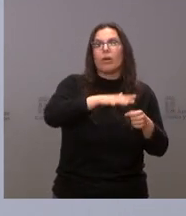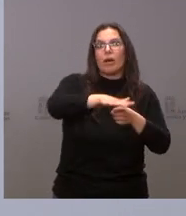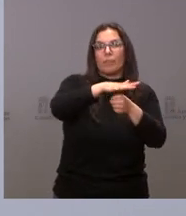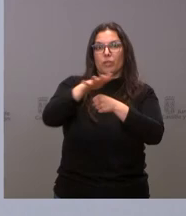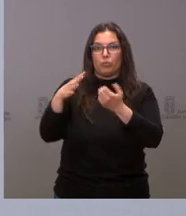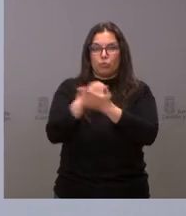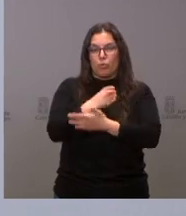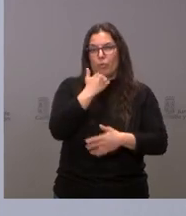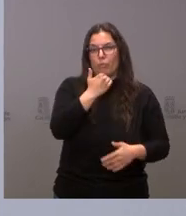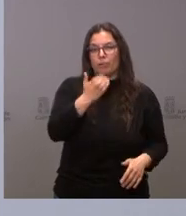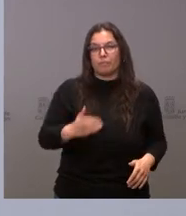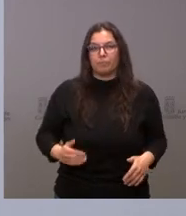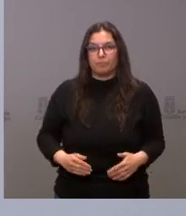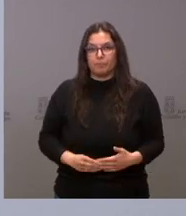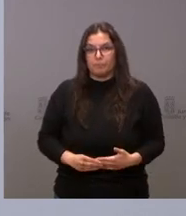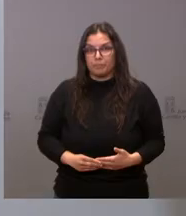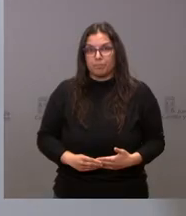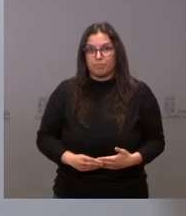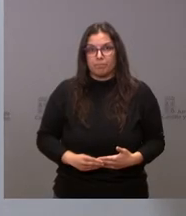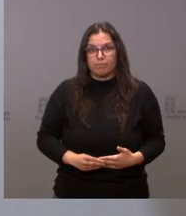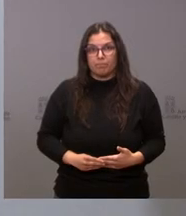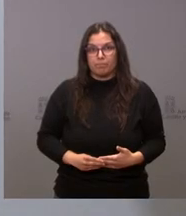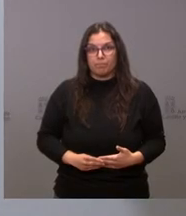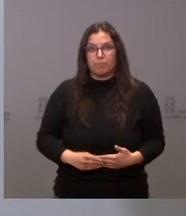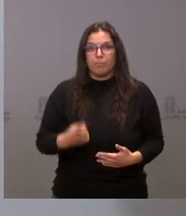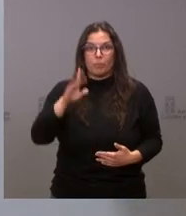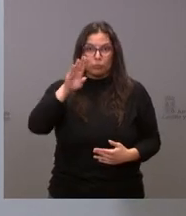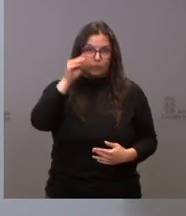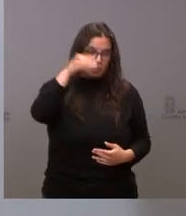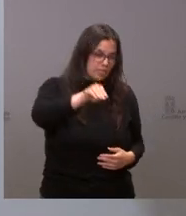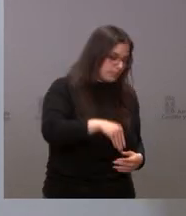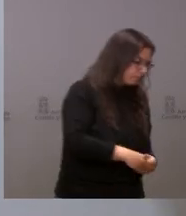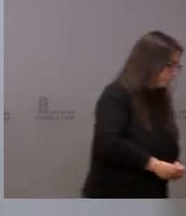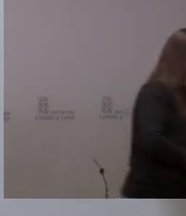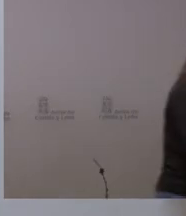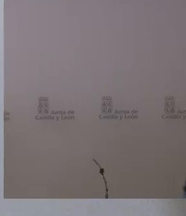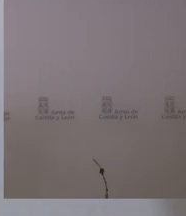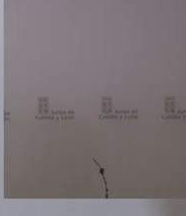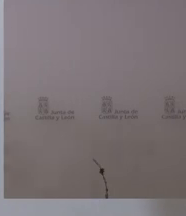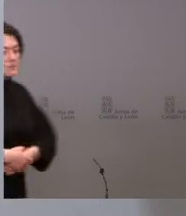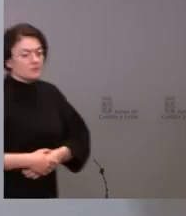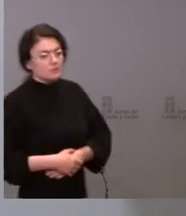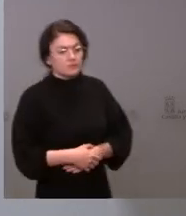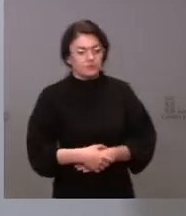ámbitos de la provincia de Zamora tenemos una pregunta más antes de finalizar la rueda de prensa